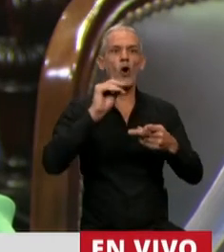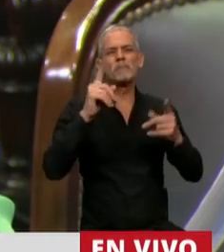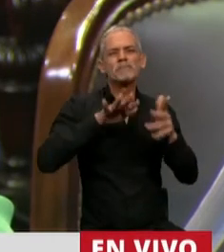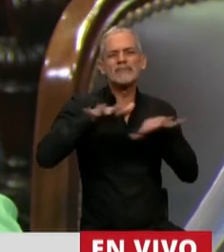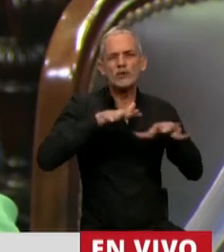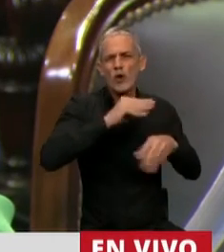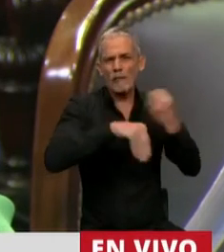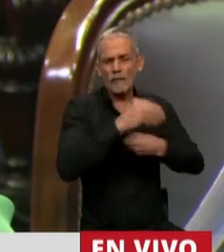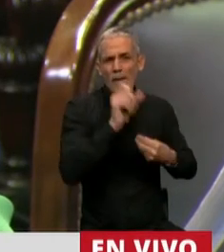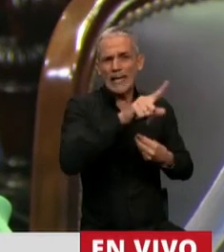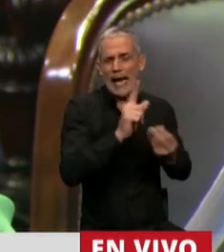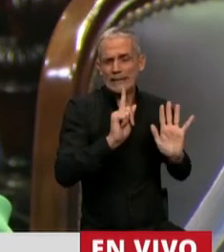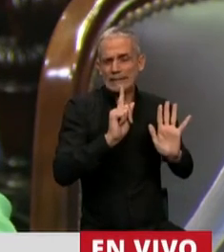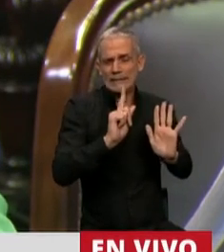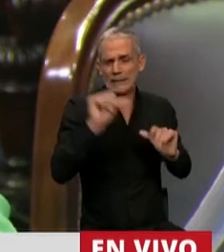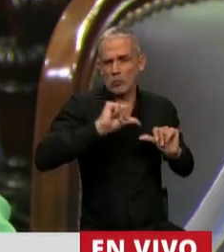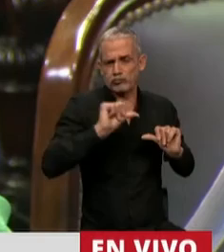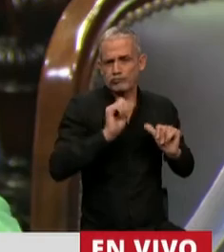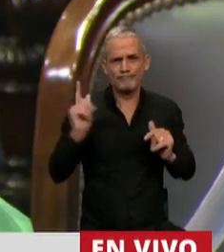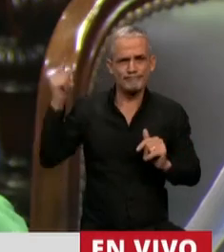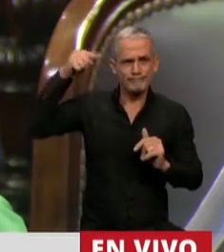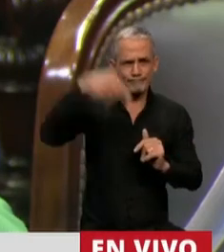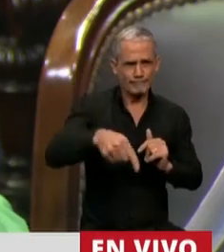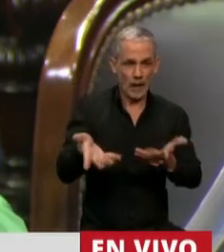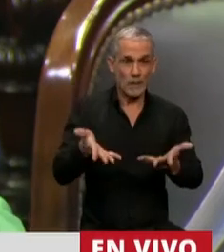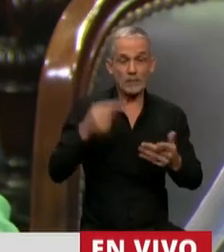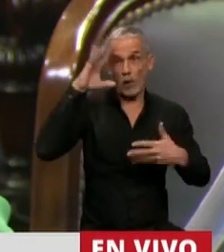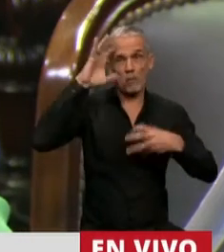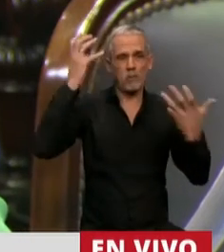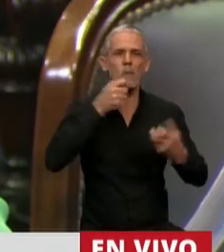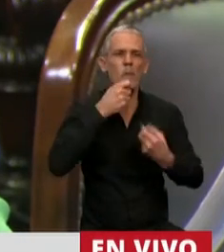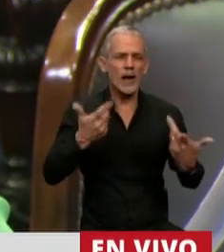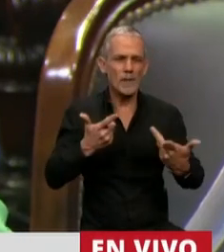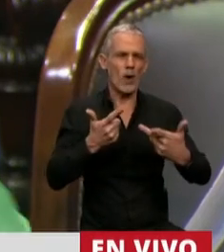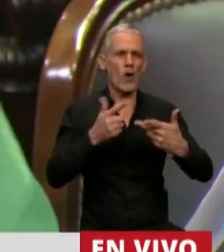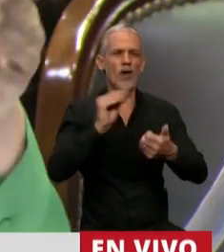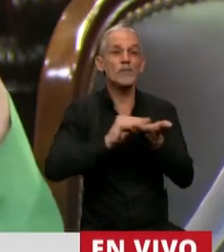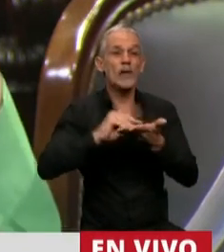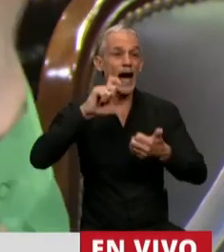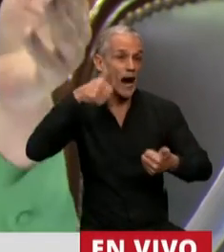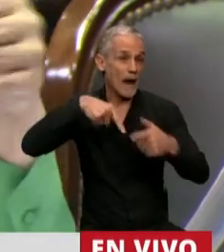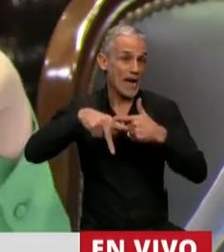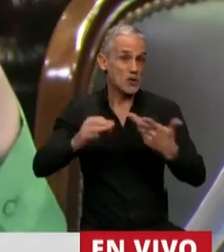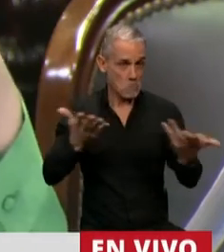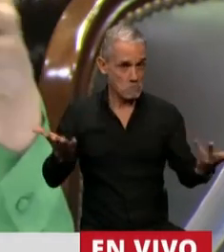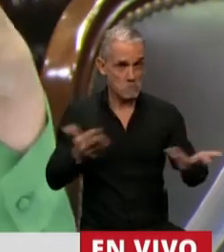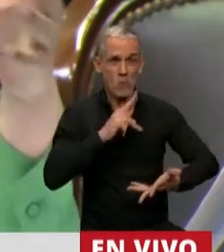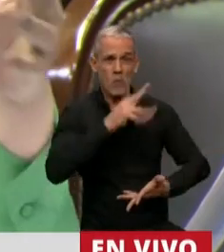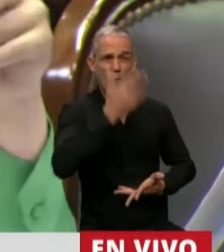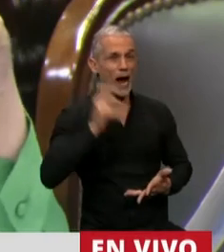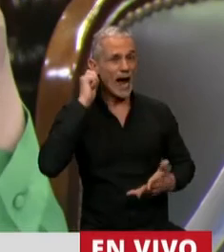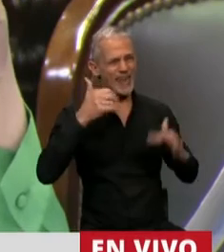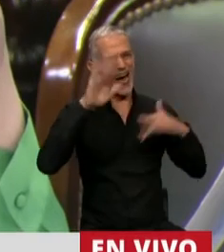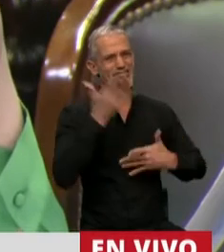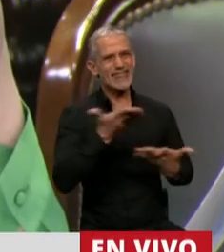que les impiden estar acá. Y me viene a la cabeza el ejemplo de la diputada Camaño, que además de tener más